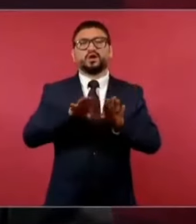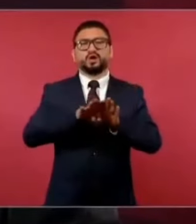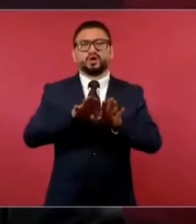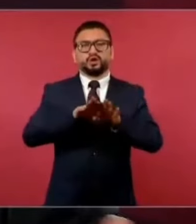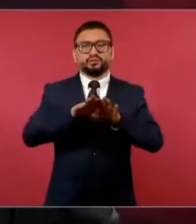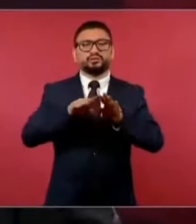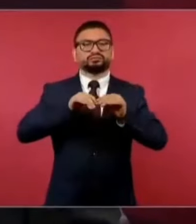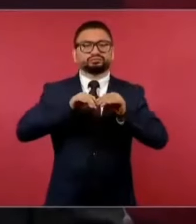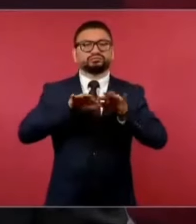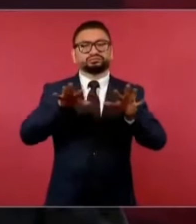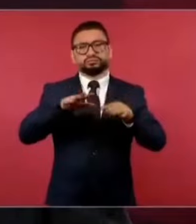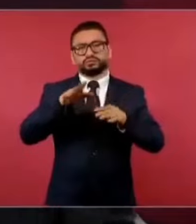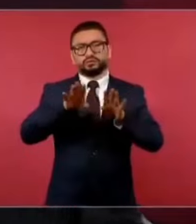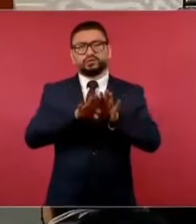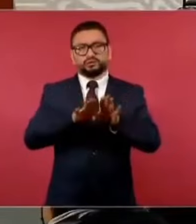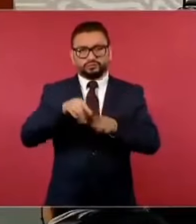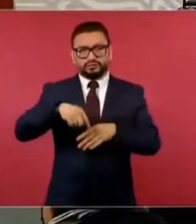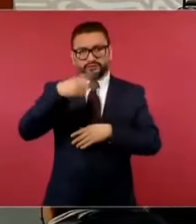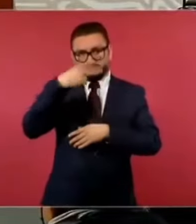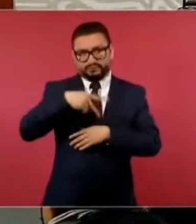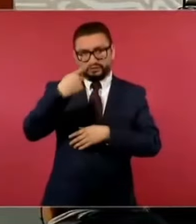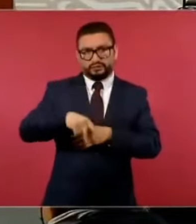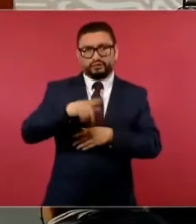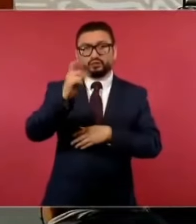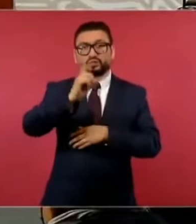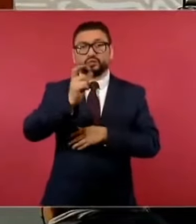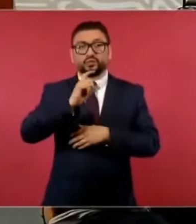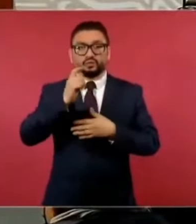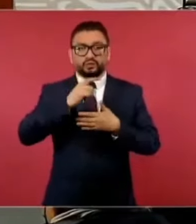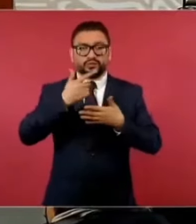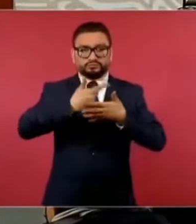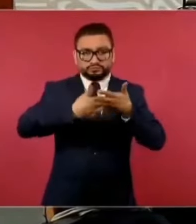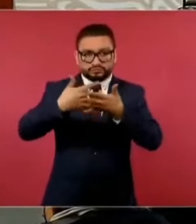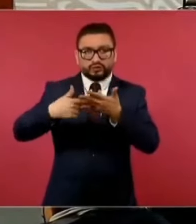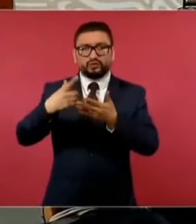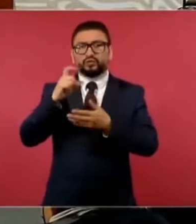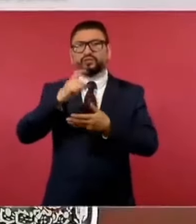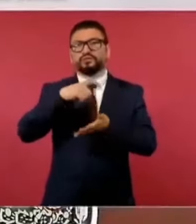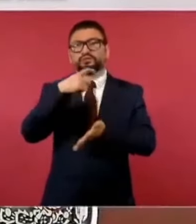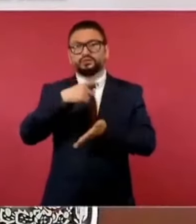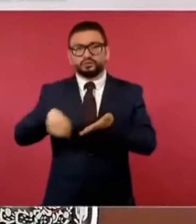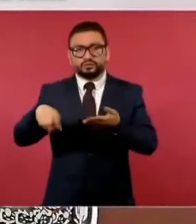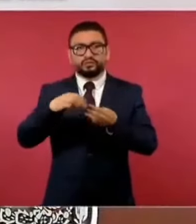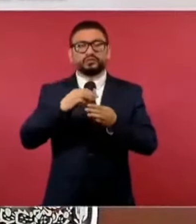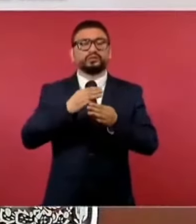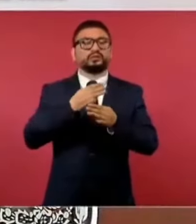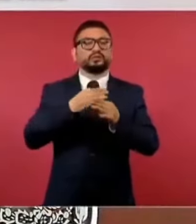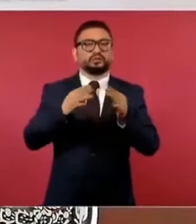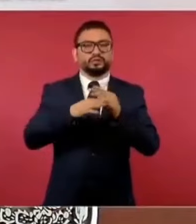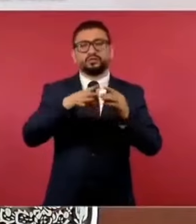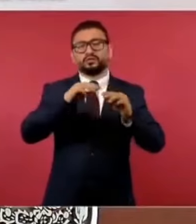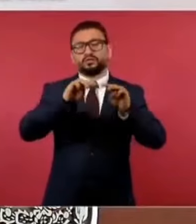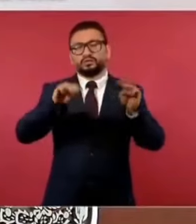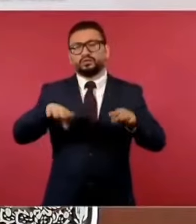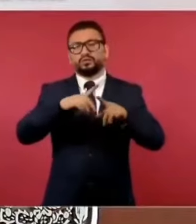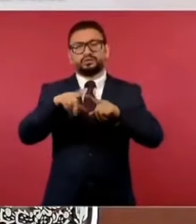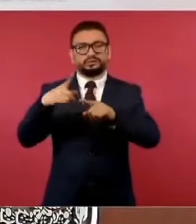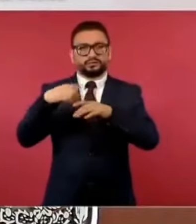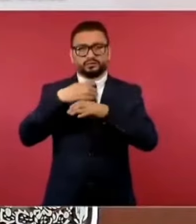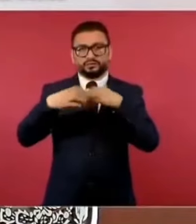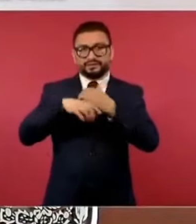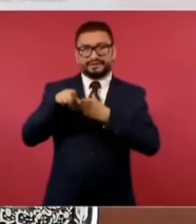en el sistema financiero, en la compra de inmuebles, en todo lo que tiene que ver. El mismo individuo,